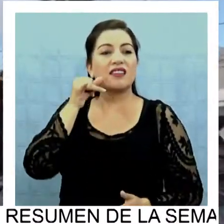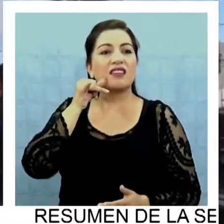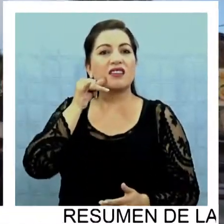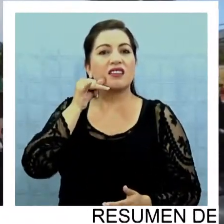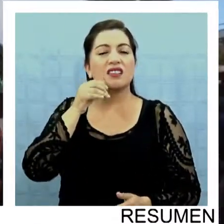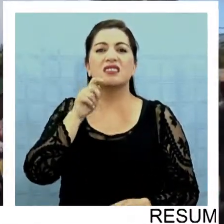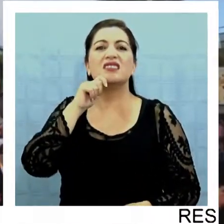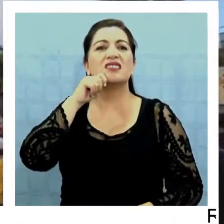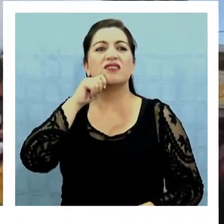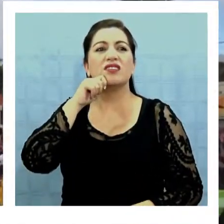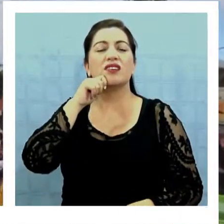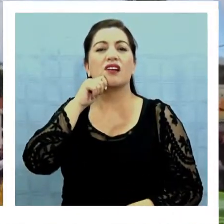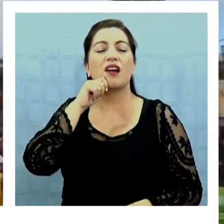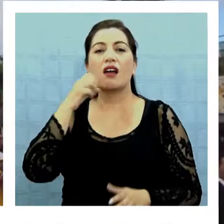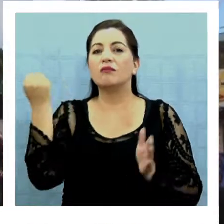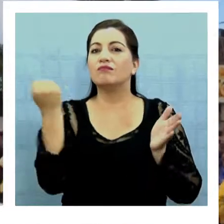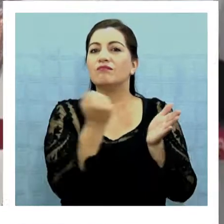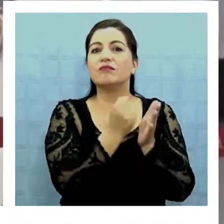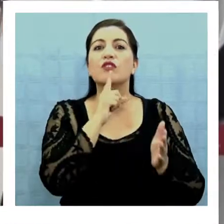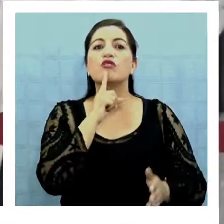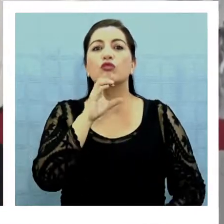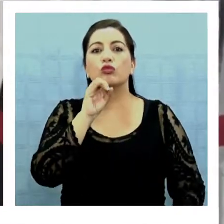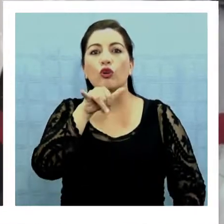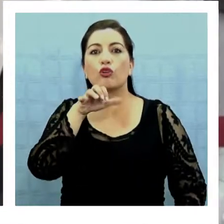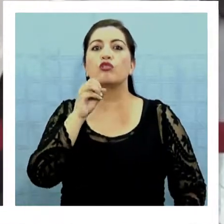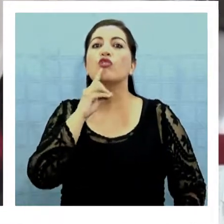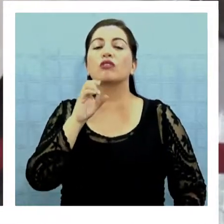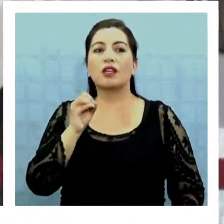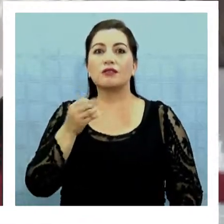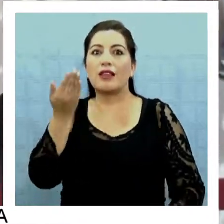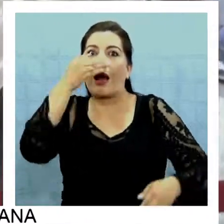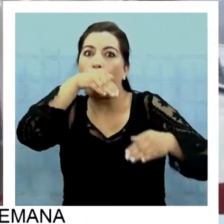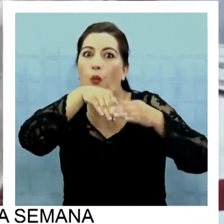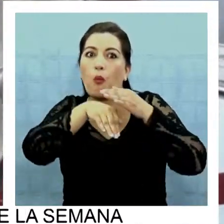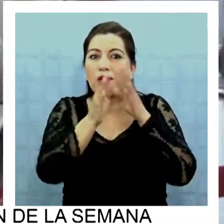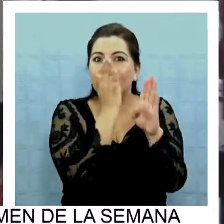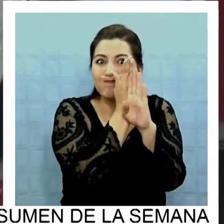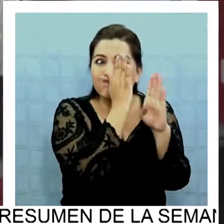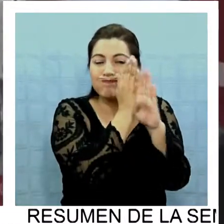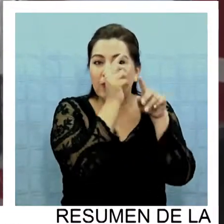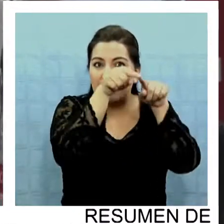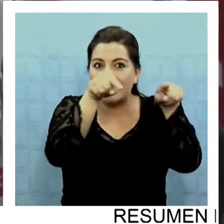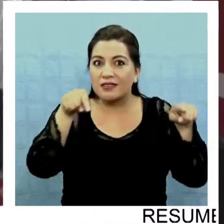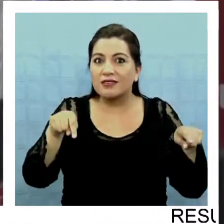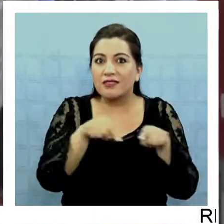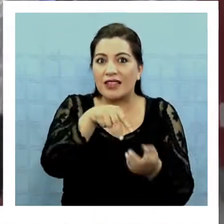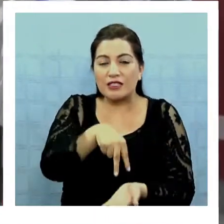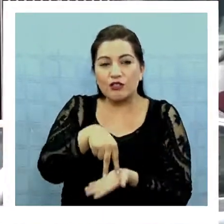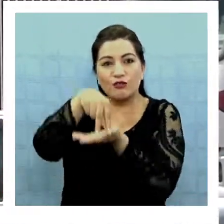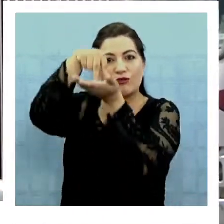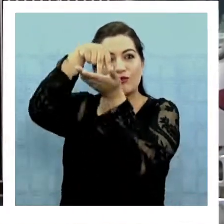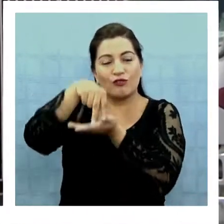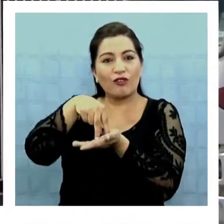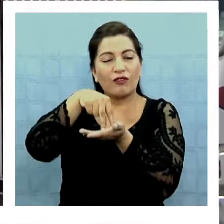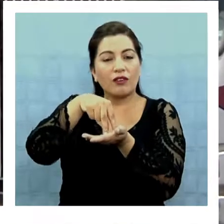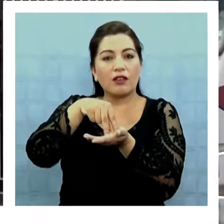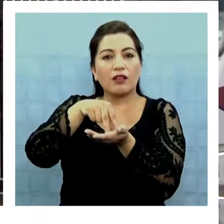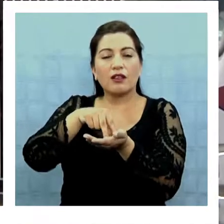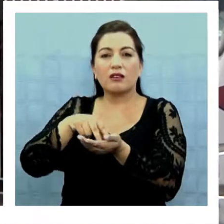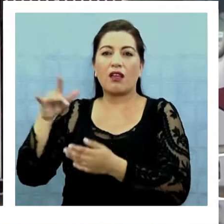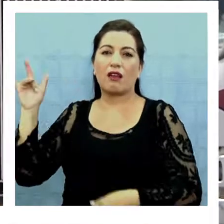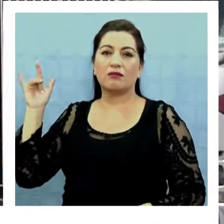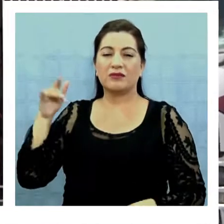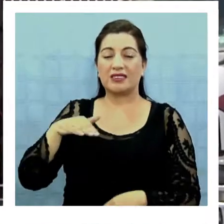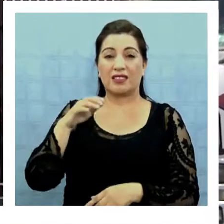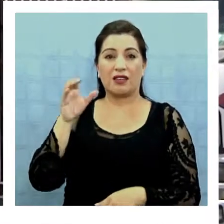Se trata de un vehículo marca Toyota que por ahora está guardado bajo siete llaves en este galpón de la zona franca luego de un largo